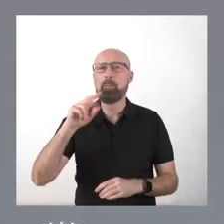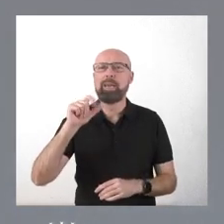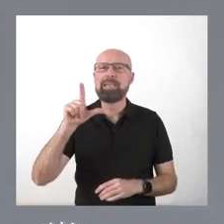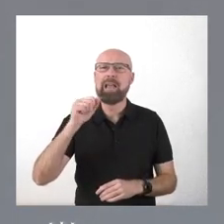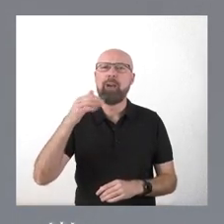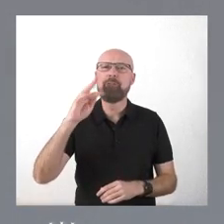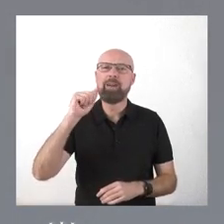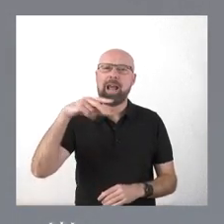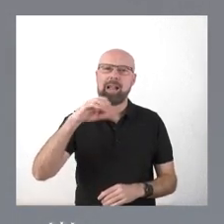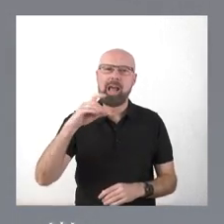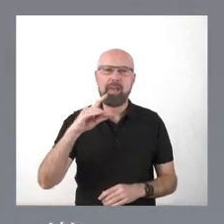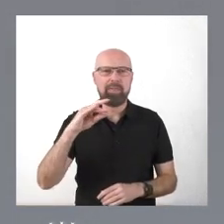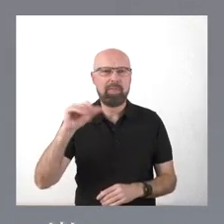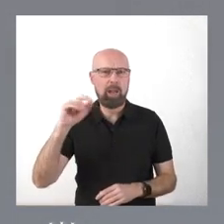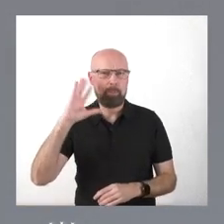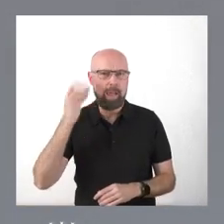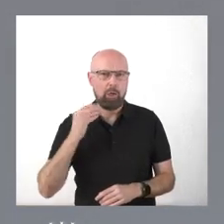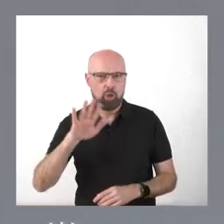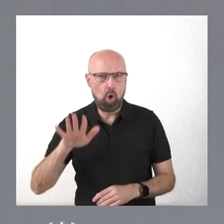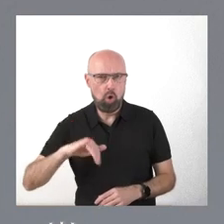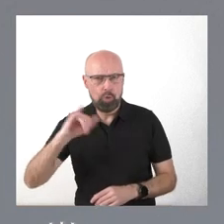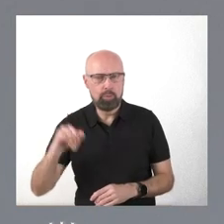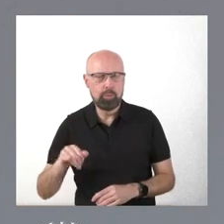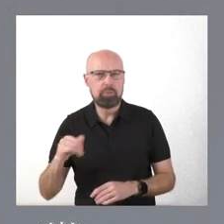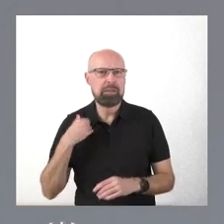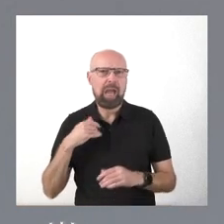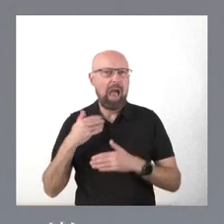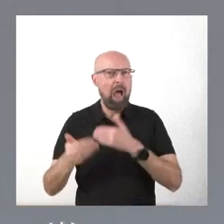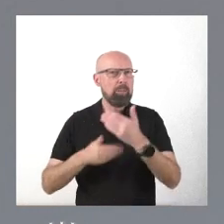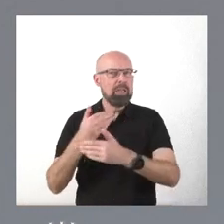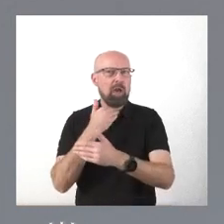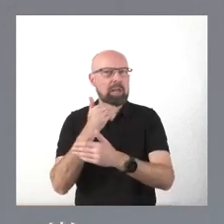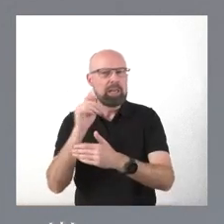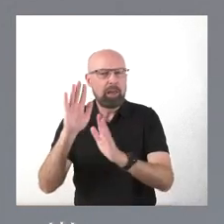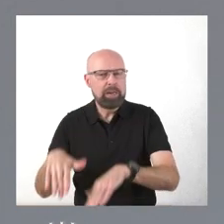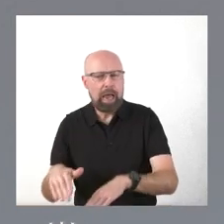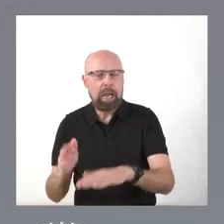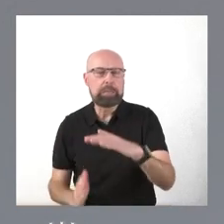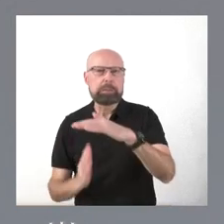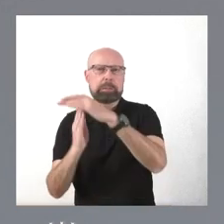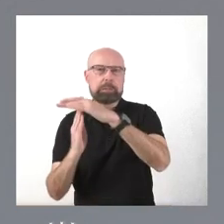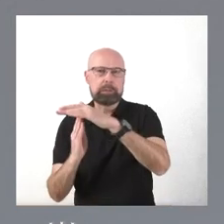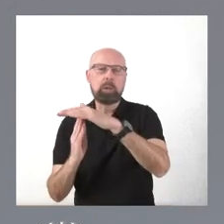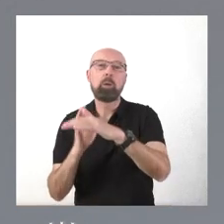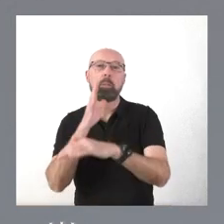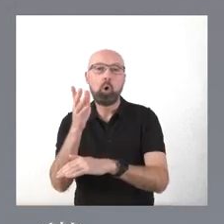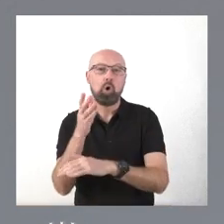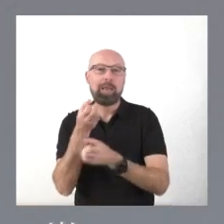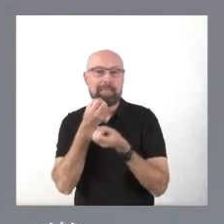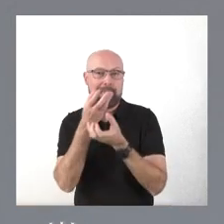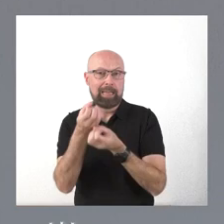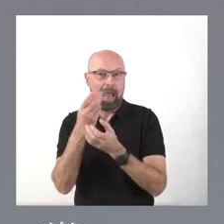teníamos muy avanzado, decidimos pararlo, porque queríamos incluir en la declaración